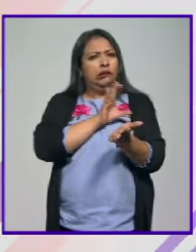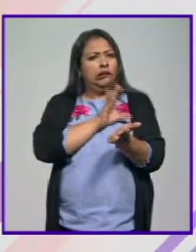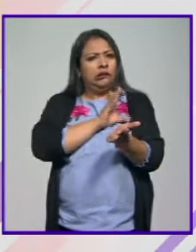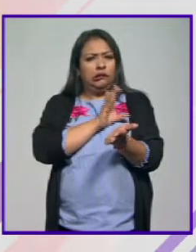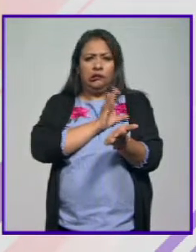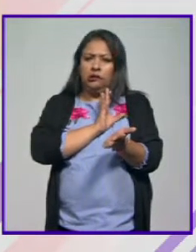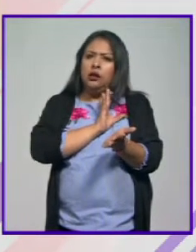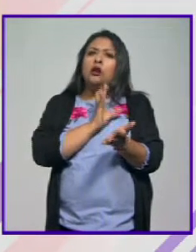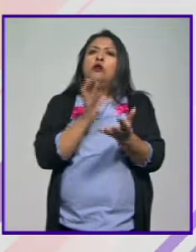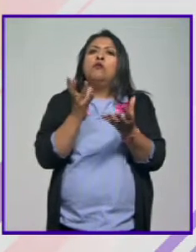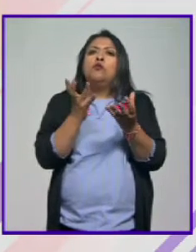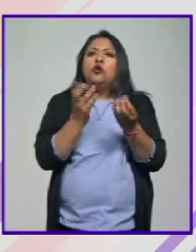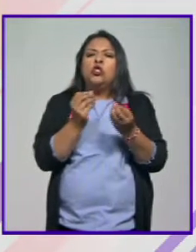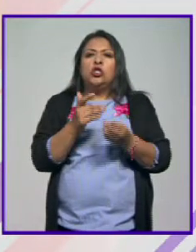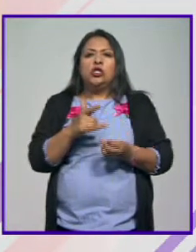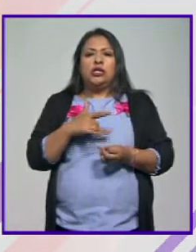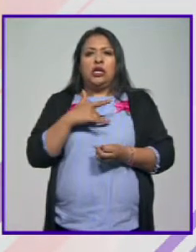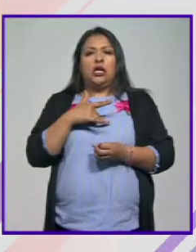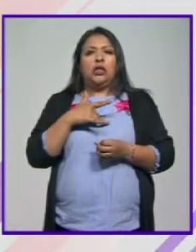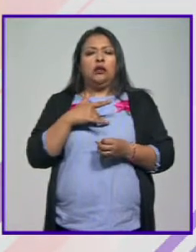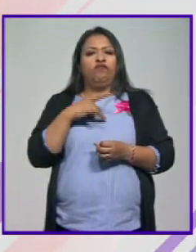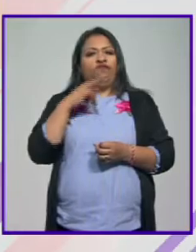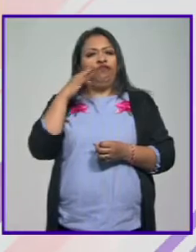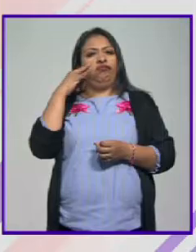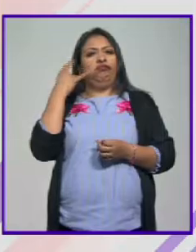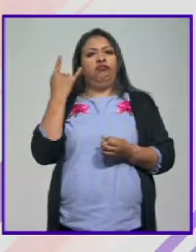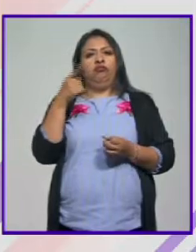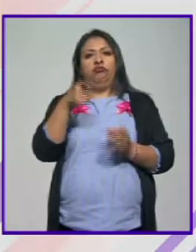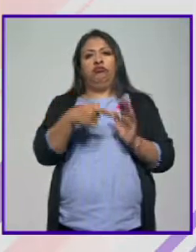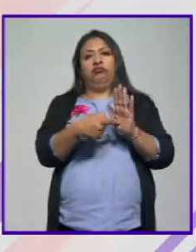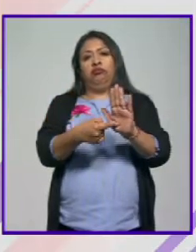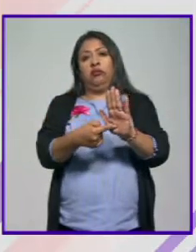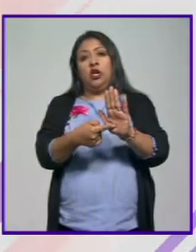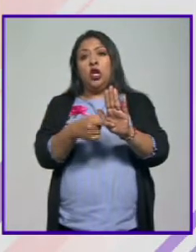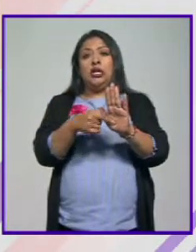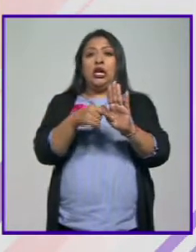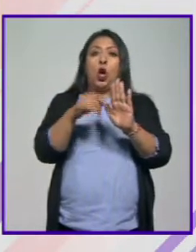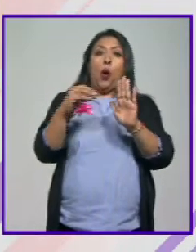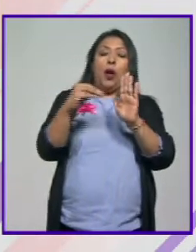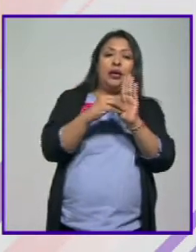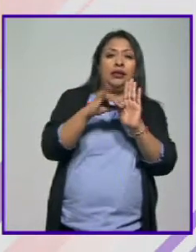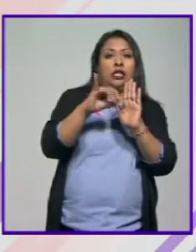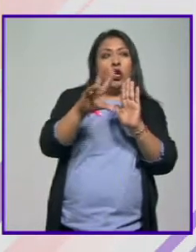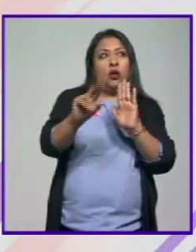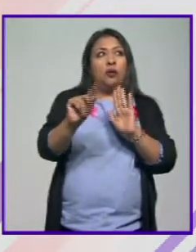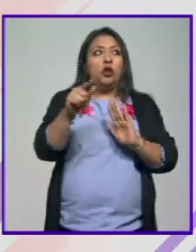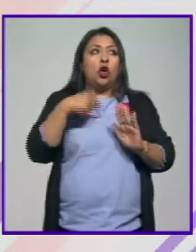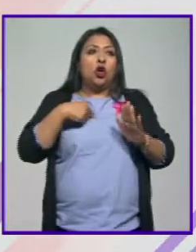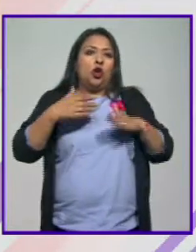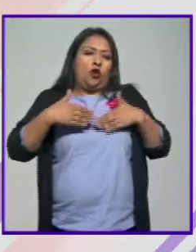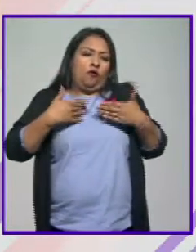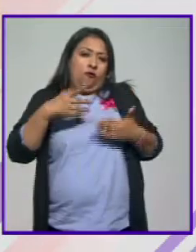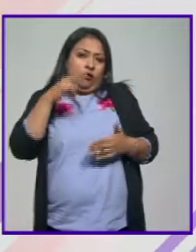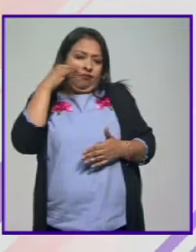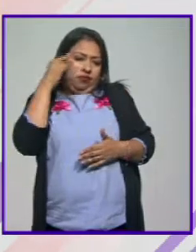y que muchos se sentirán indignados de lo que nos puedas presentar o no No bueno confío en que no